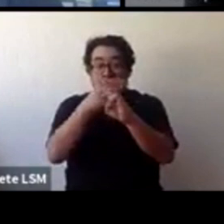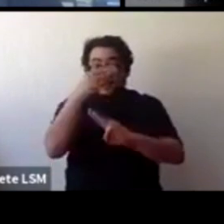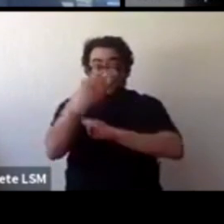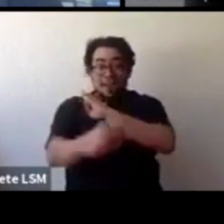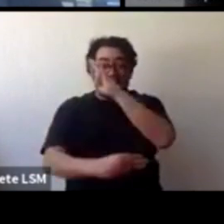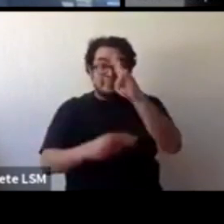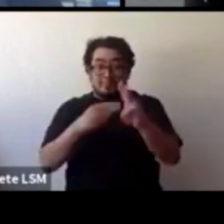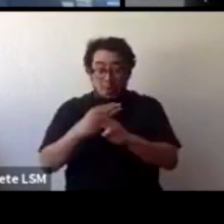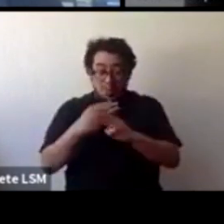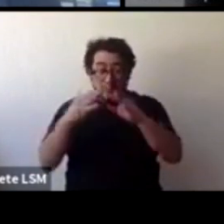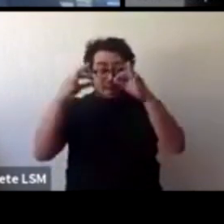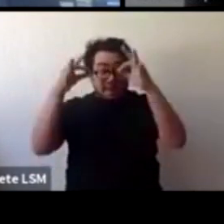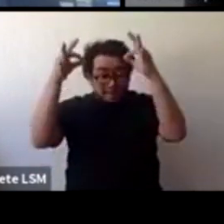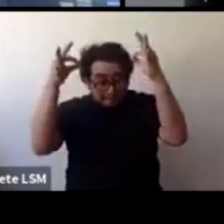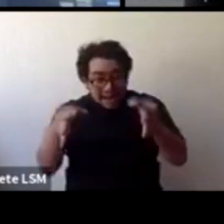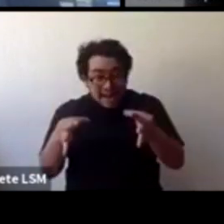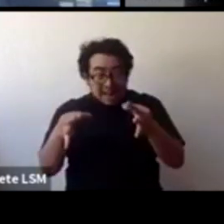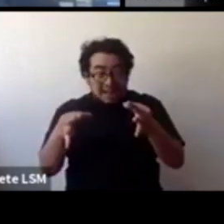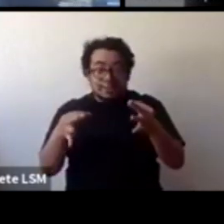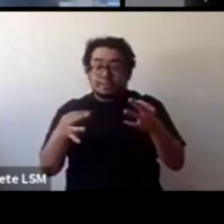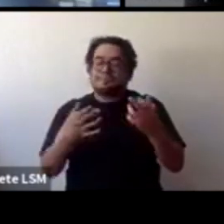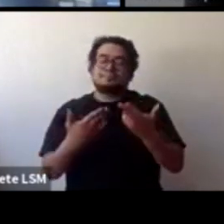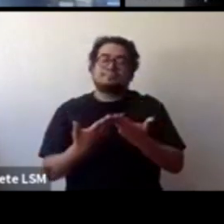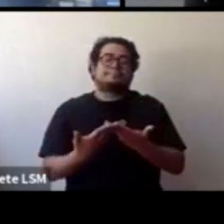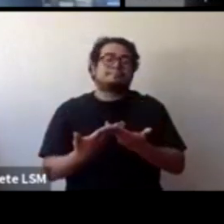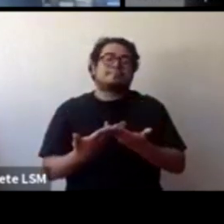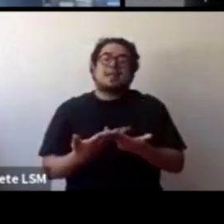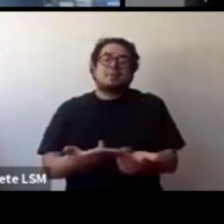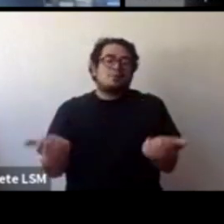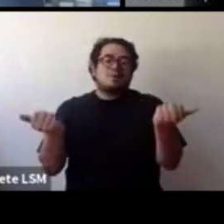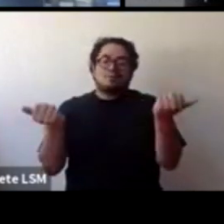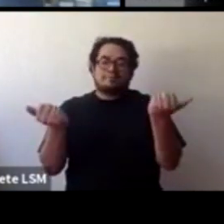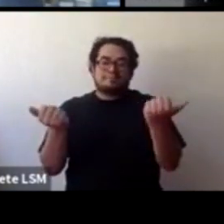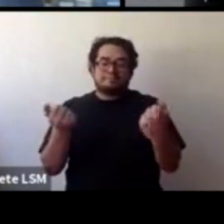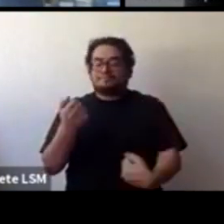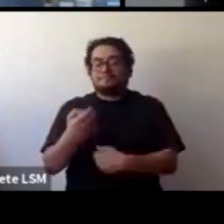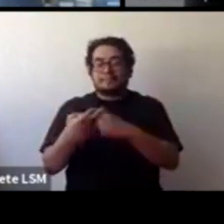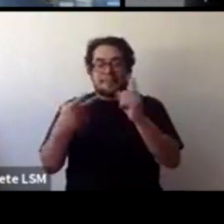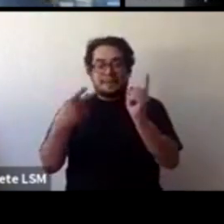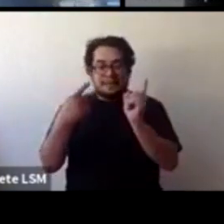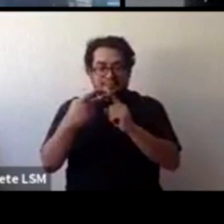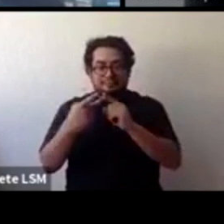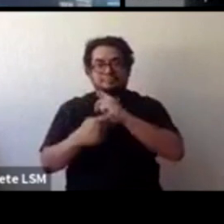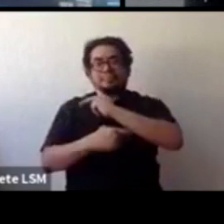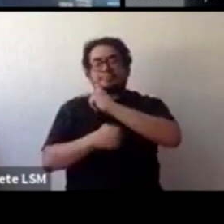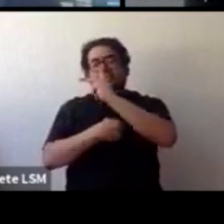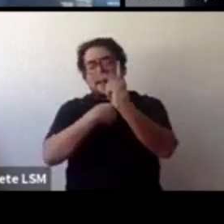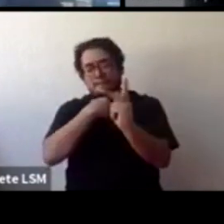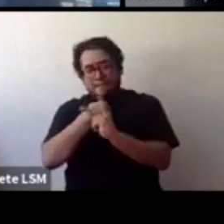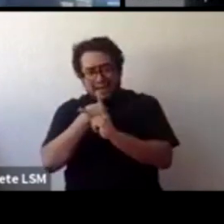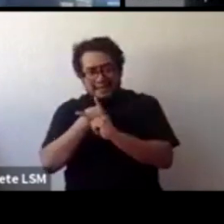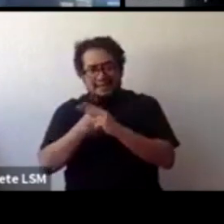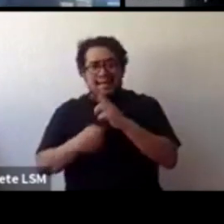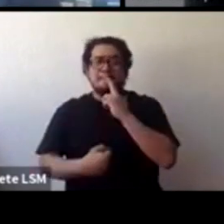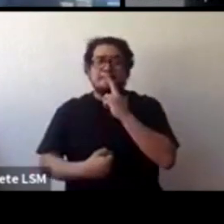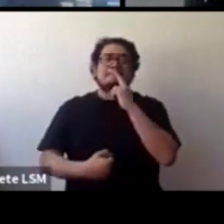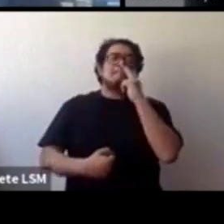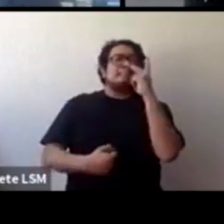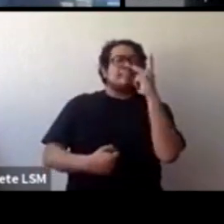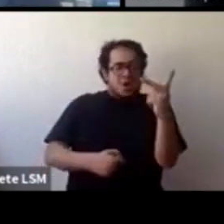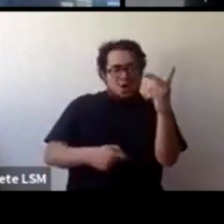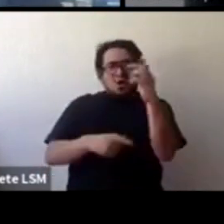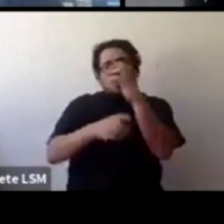tiene que hacer, eso es importante. La segunda cosa que encontramos es que los países que están haciendo mejor que otros, no